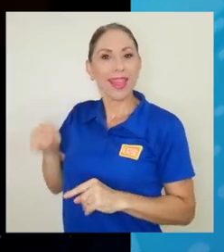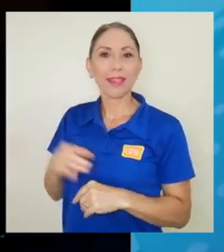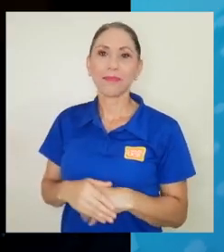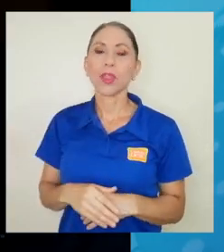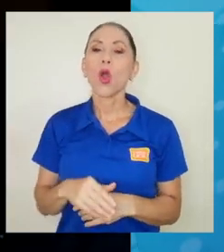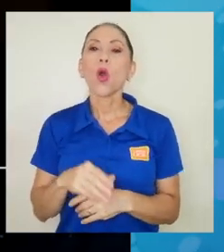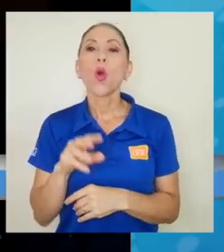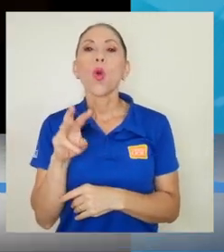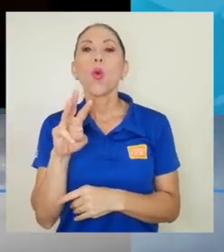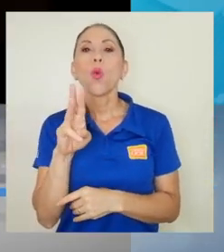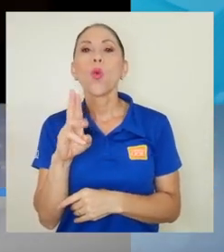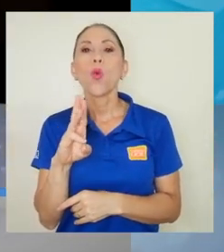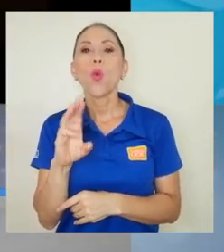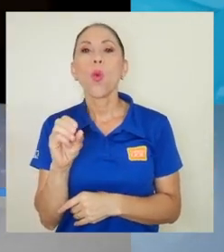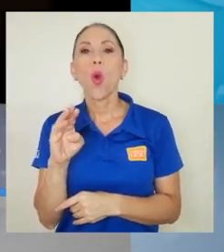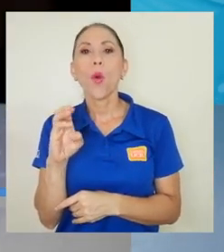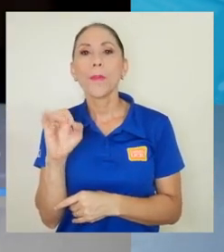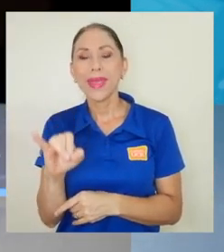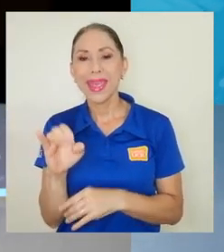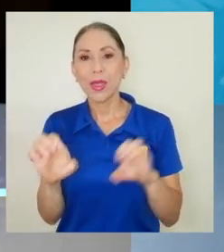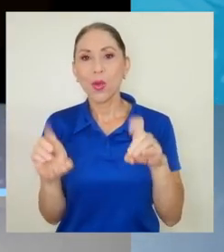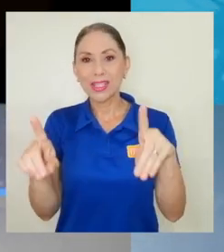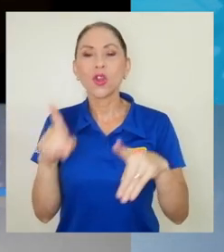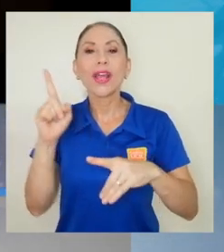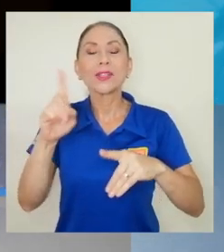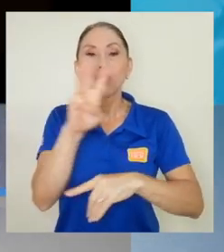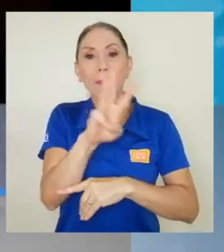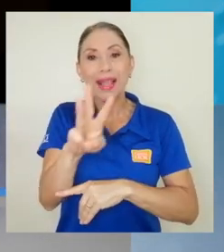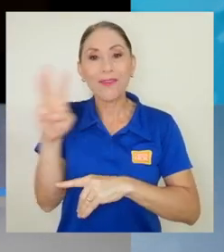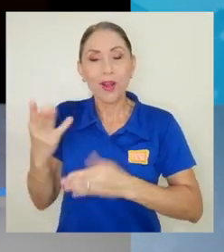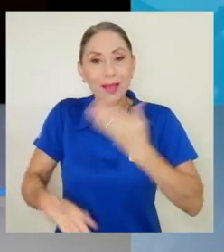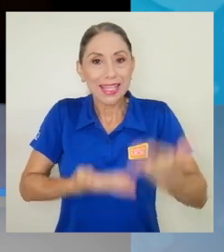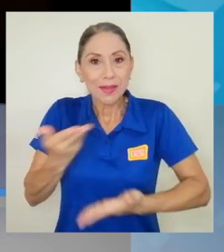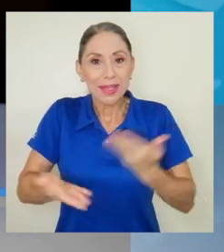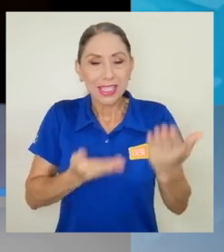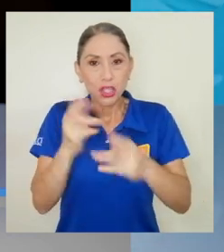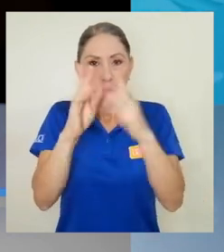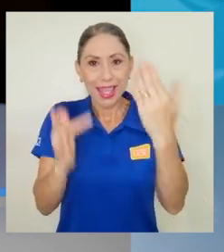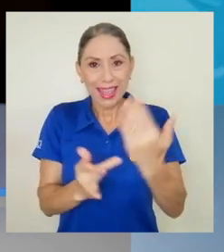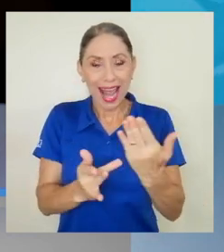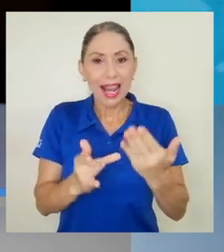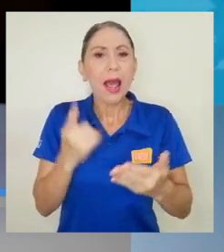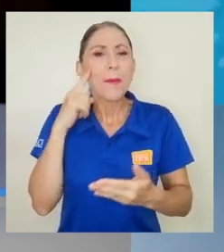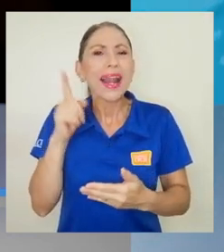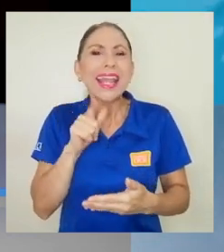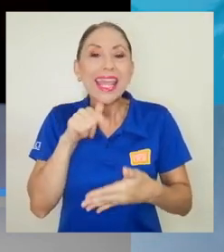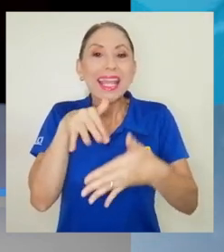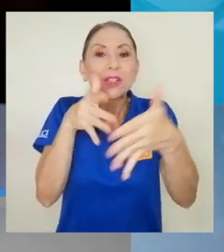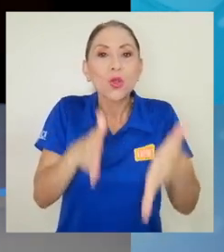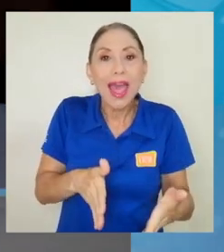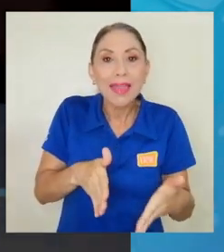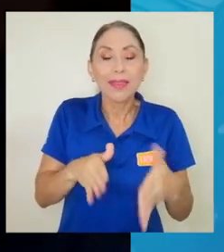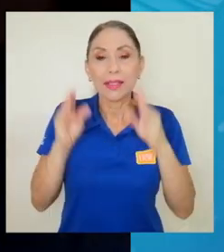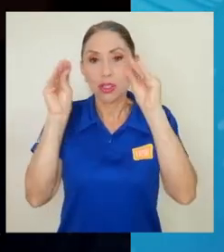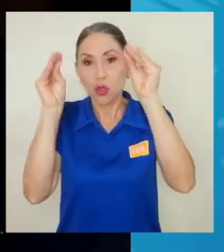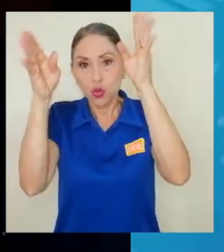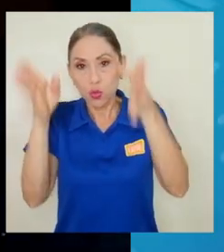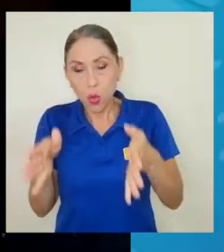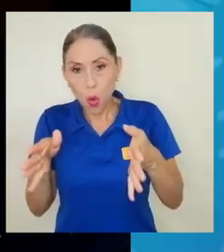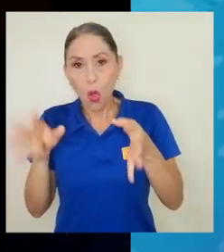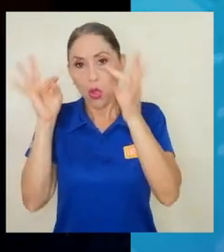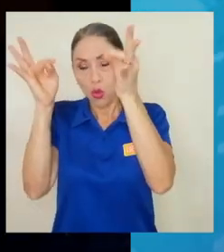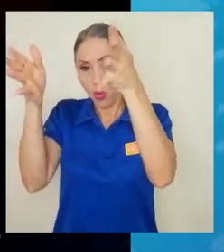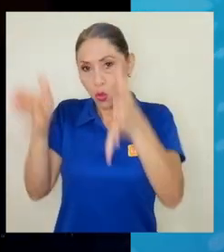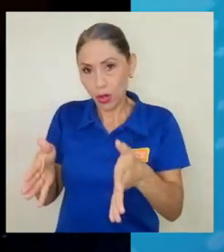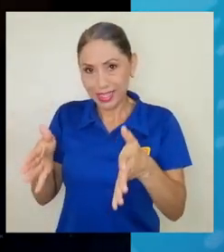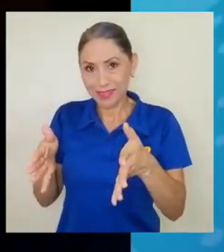proyecto de Wombie Educación consiste en ser una plataforma de autoservicio digital destinada para estudiantes, tutores y profesores titulados, dando así